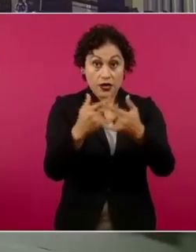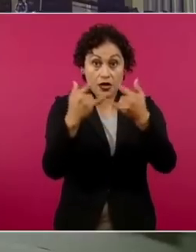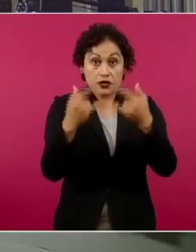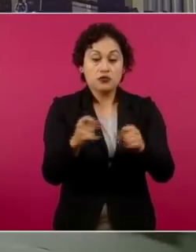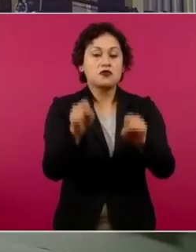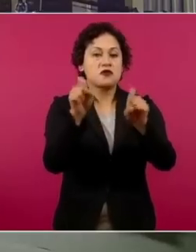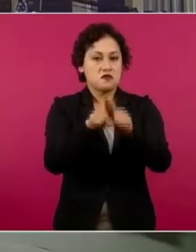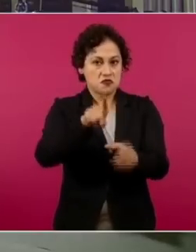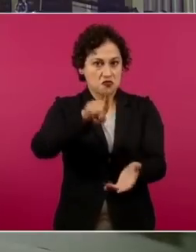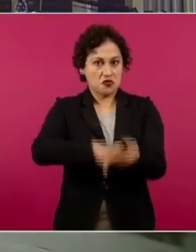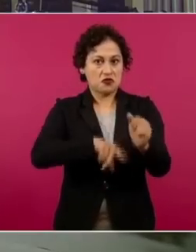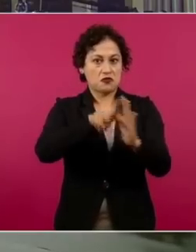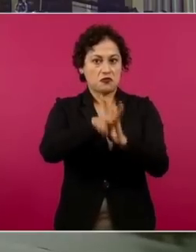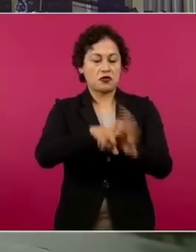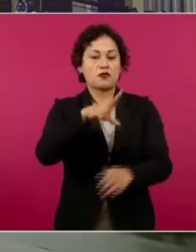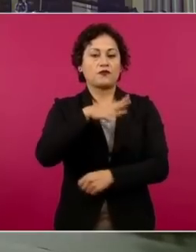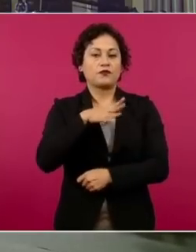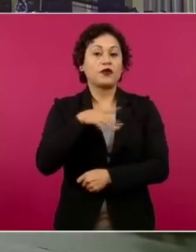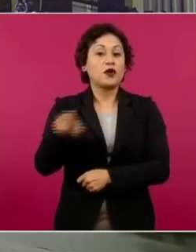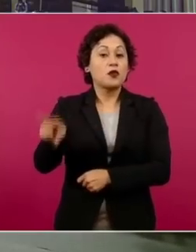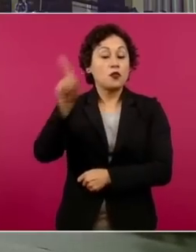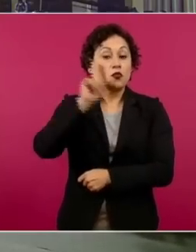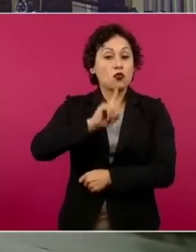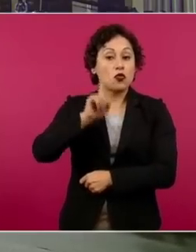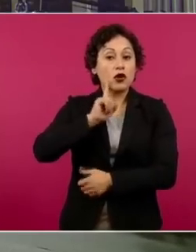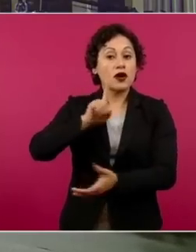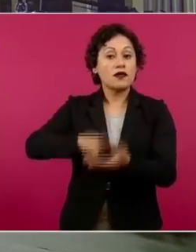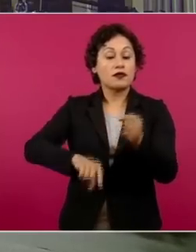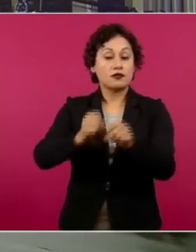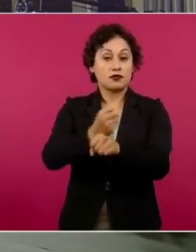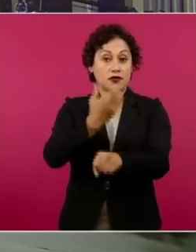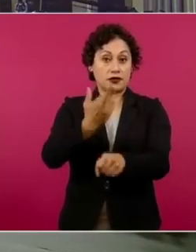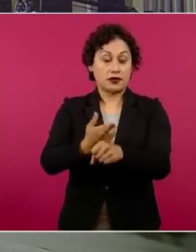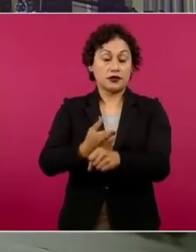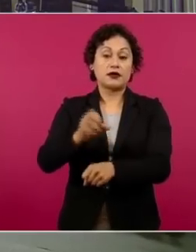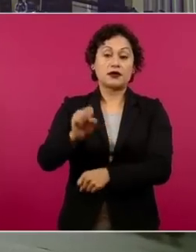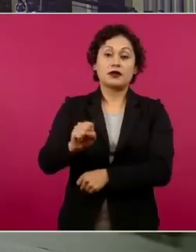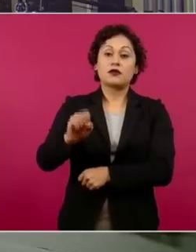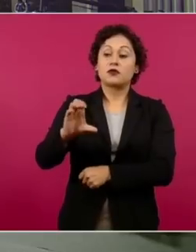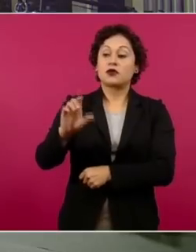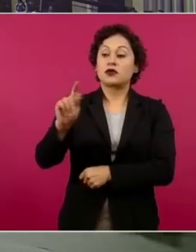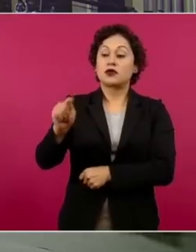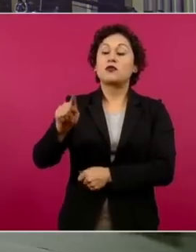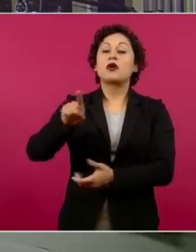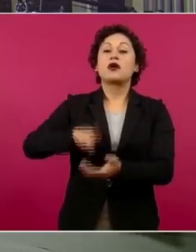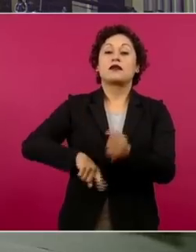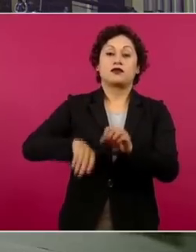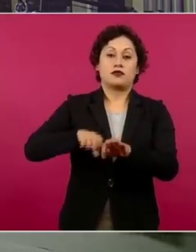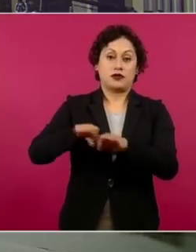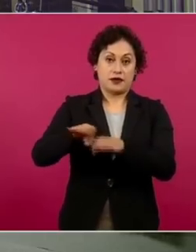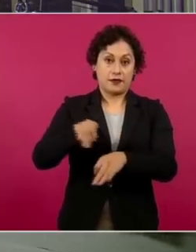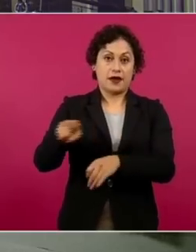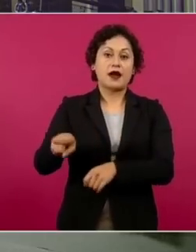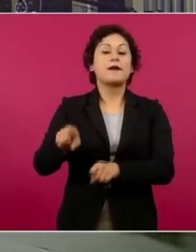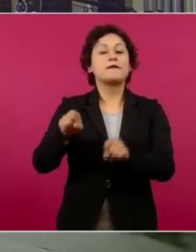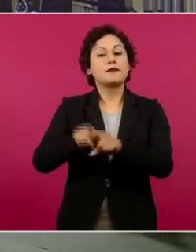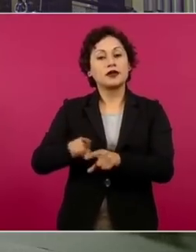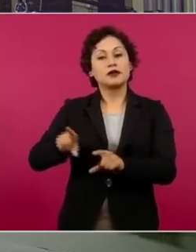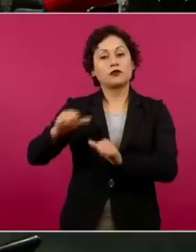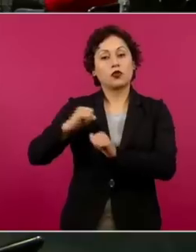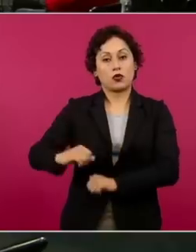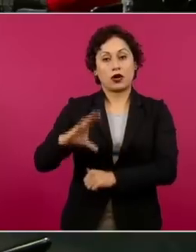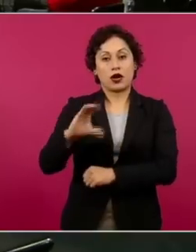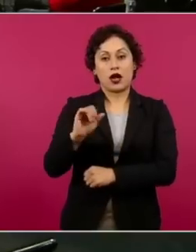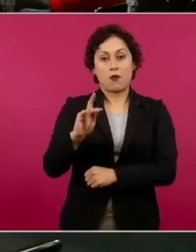Y la funcionaria y la Secretaría de Comunicaciones y Transportes, a través de Capufe, dicen que Kenia es